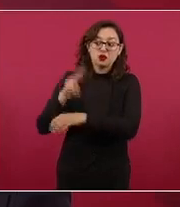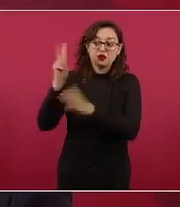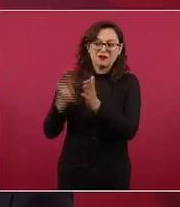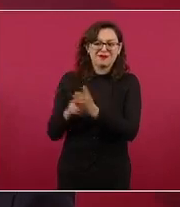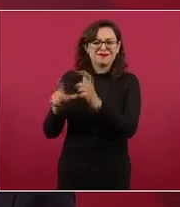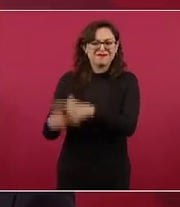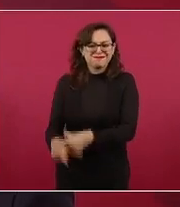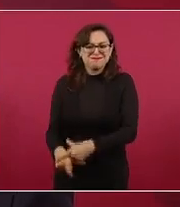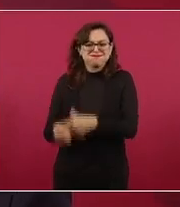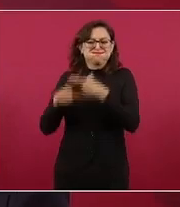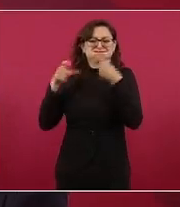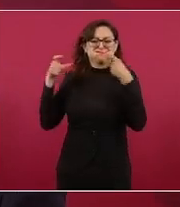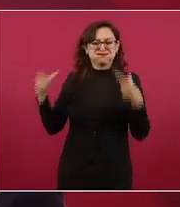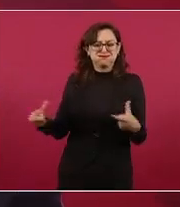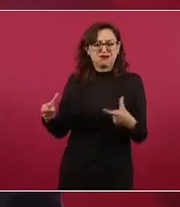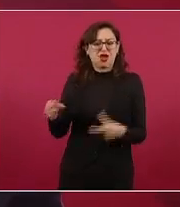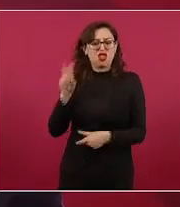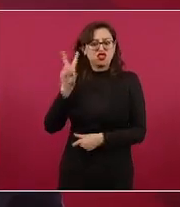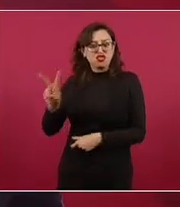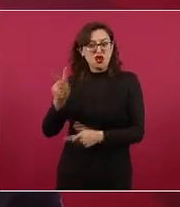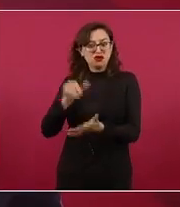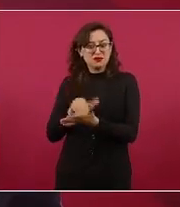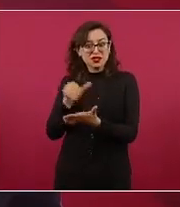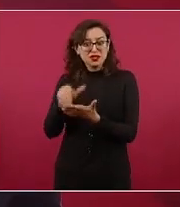cerca de dos millones